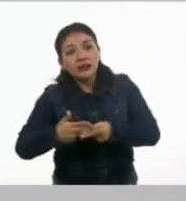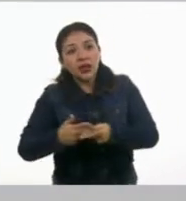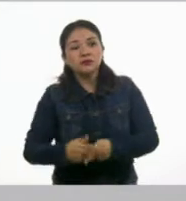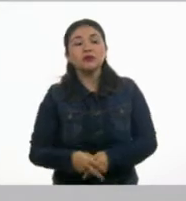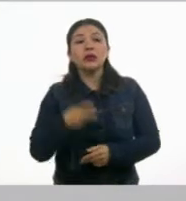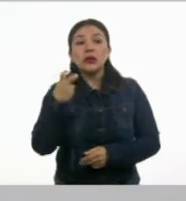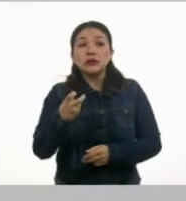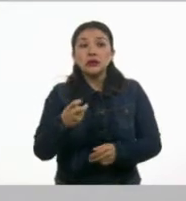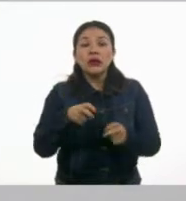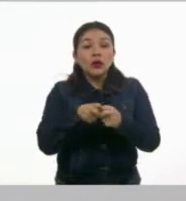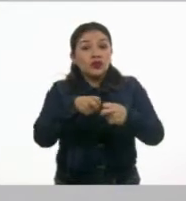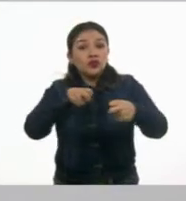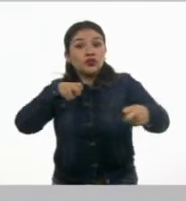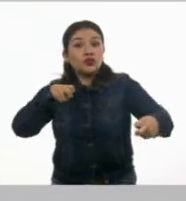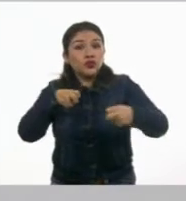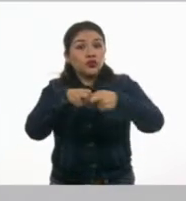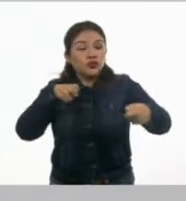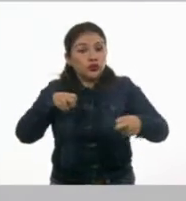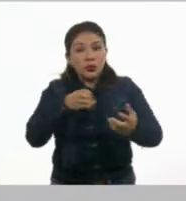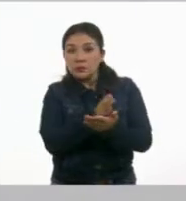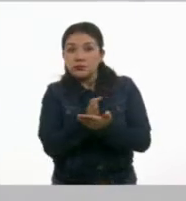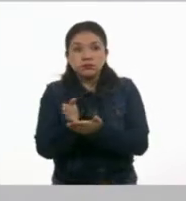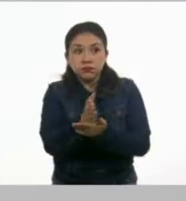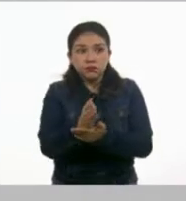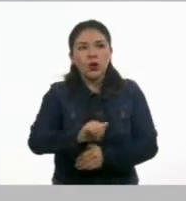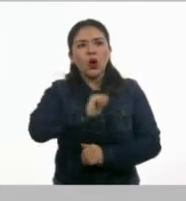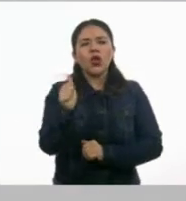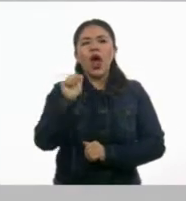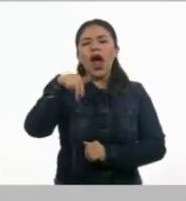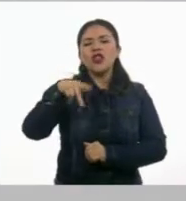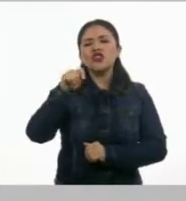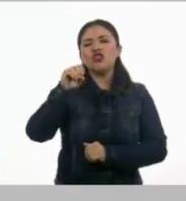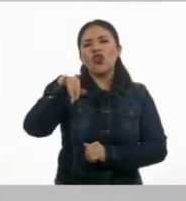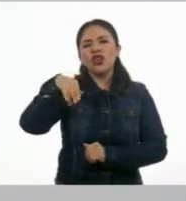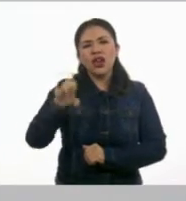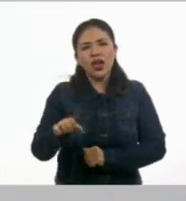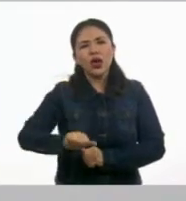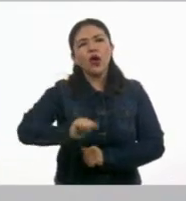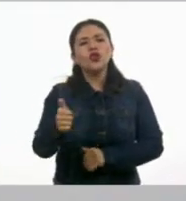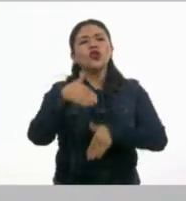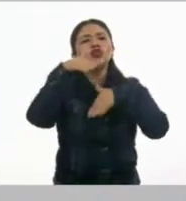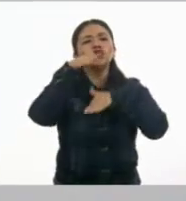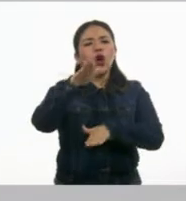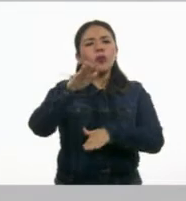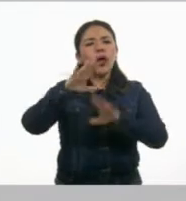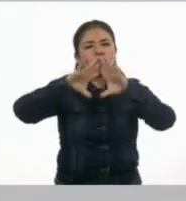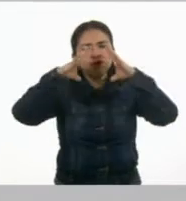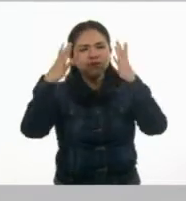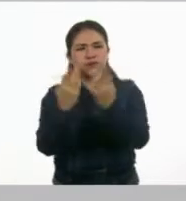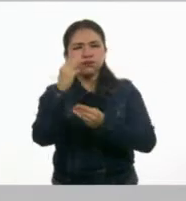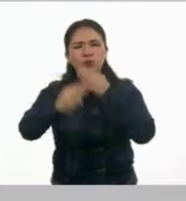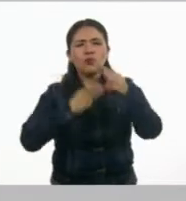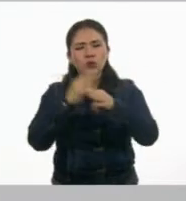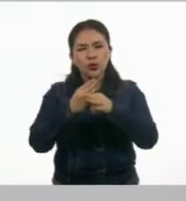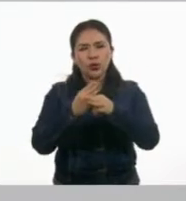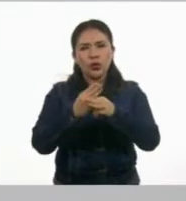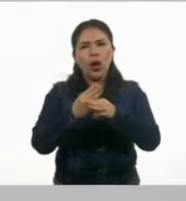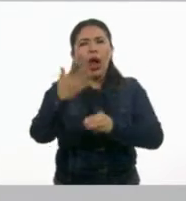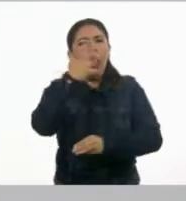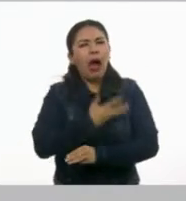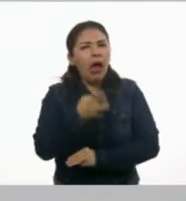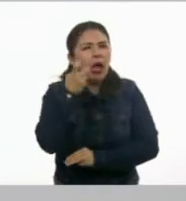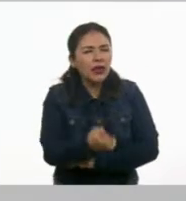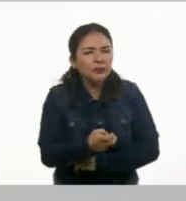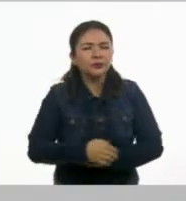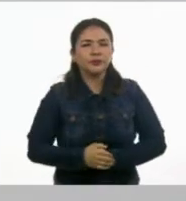dirige Antoine de Saint-Exupery sobre el planeta del principio había, y las que empiezan con minúscula le...